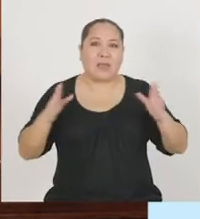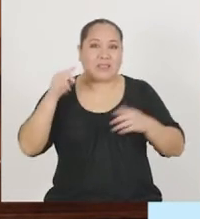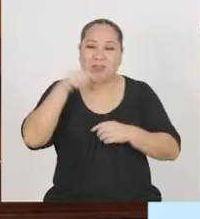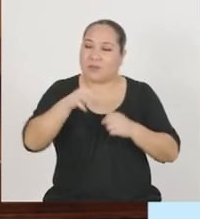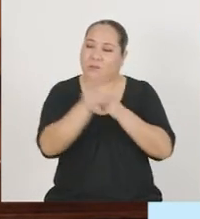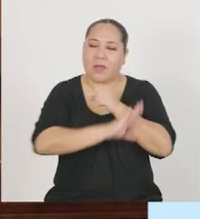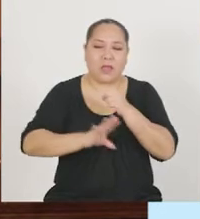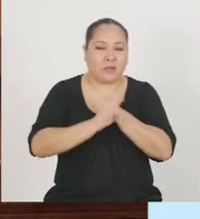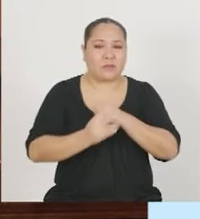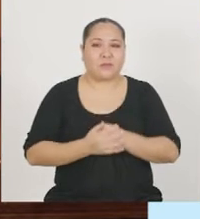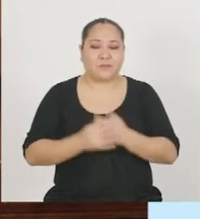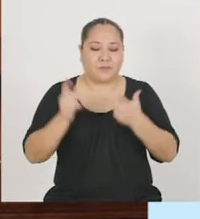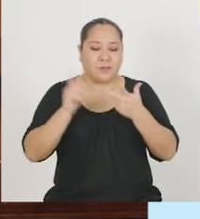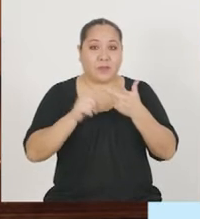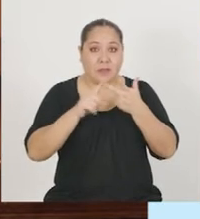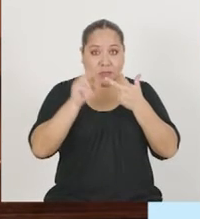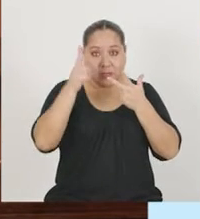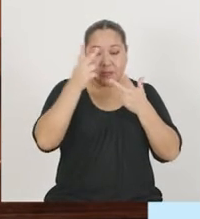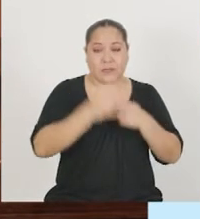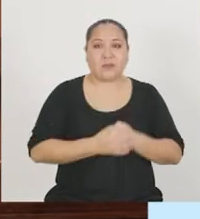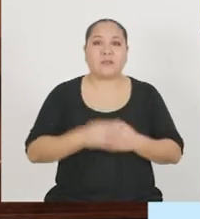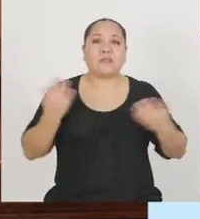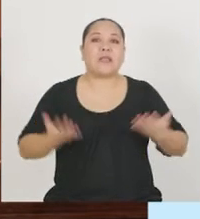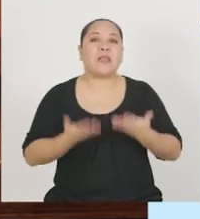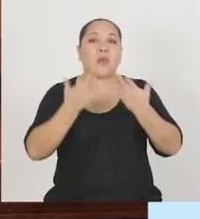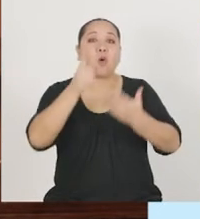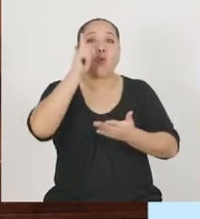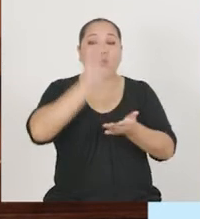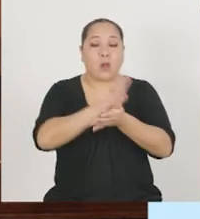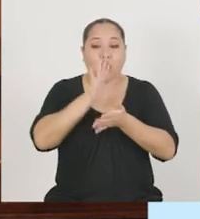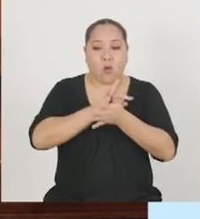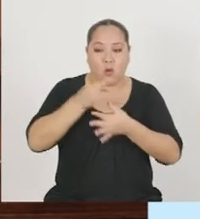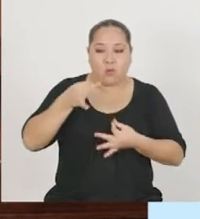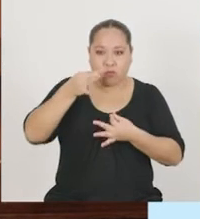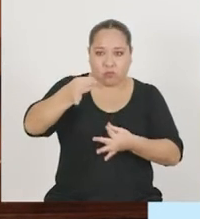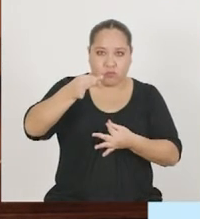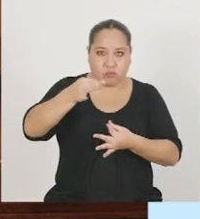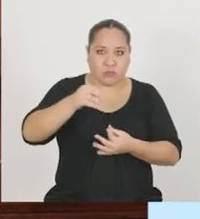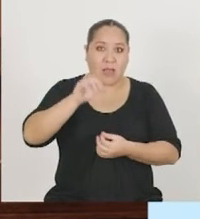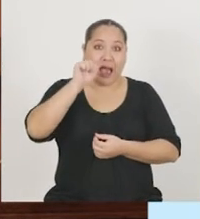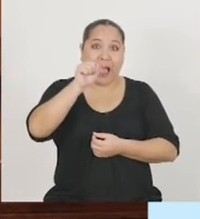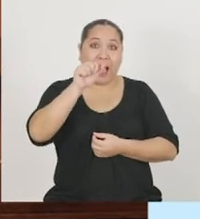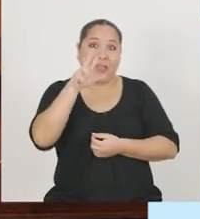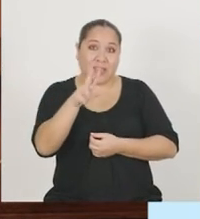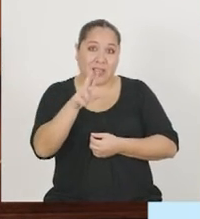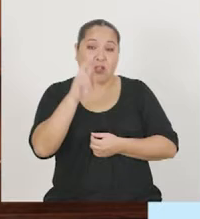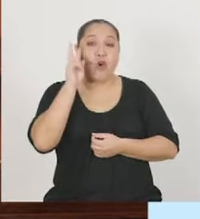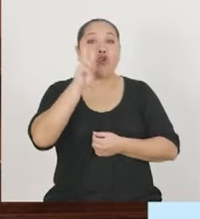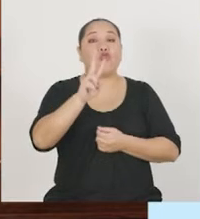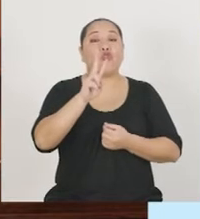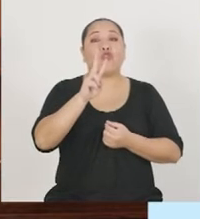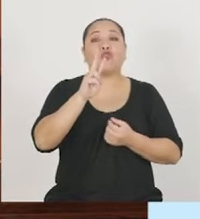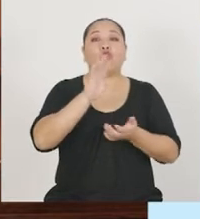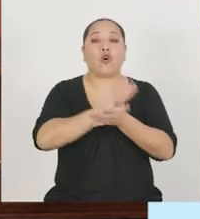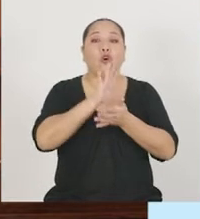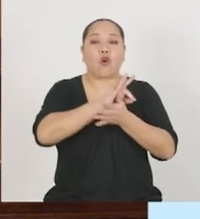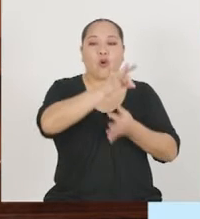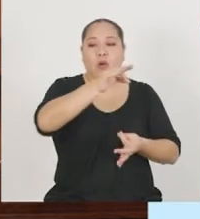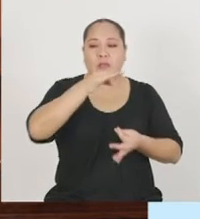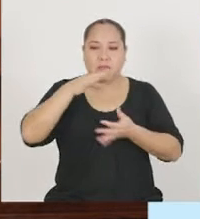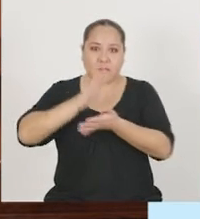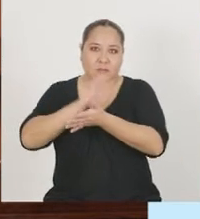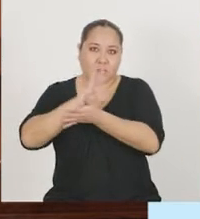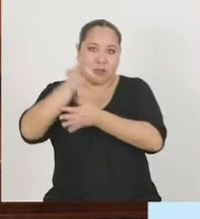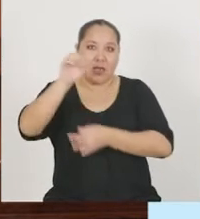fundamental. Tercer paso. Se entrega una hoja tamaño A3 o dos hojas tamaño